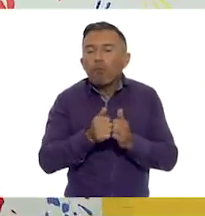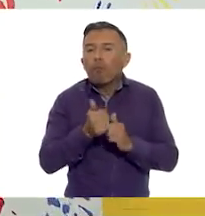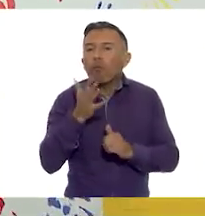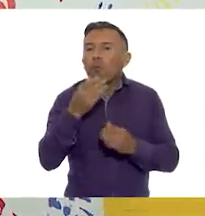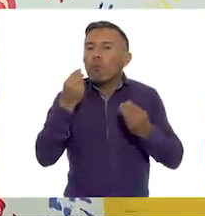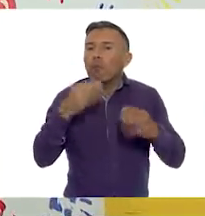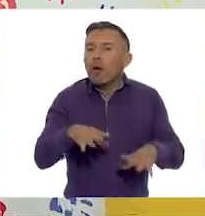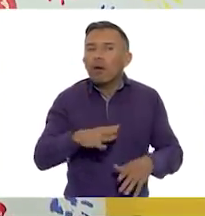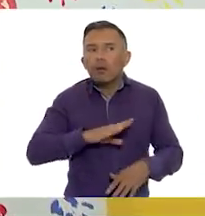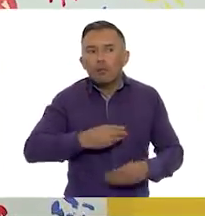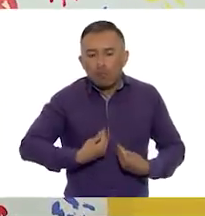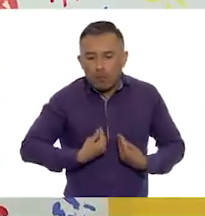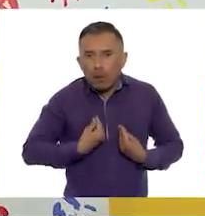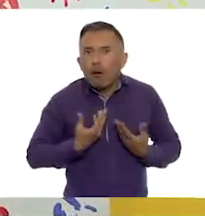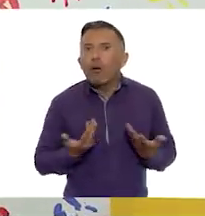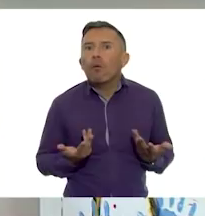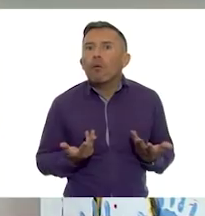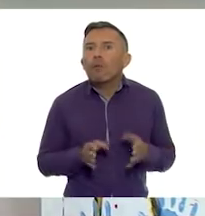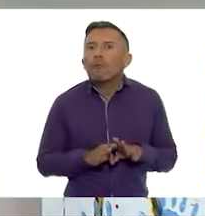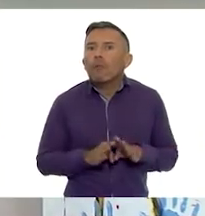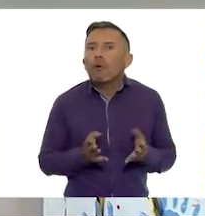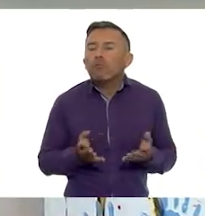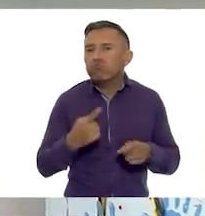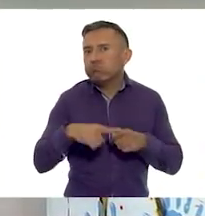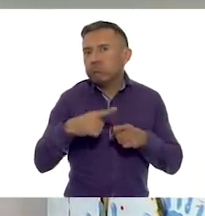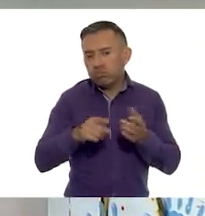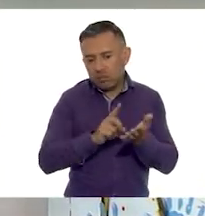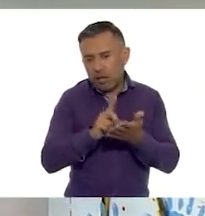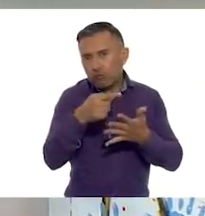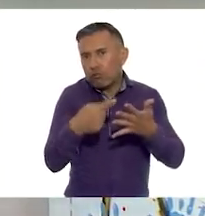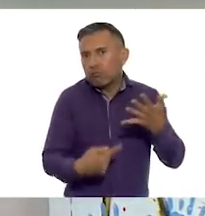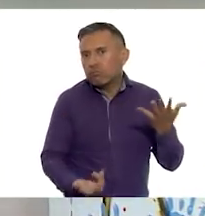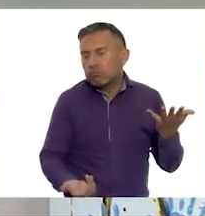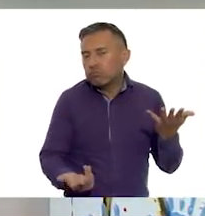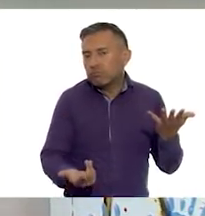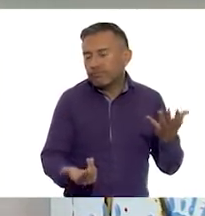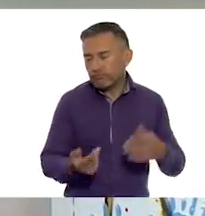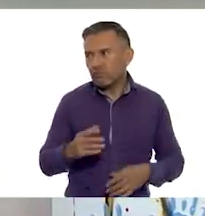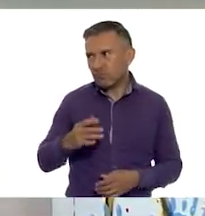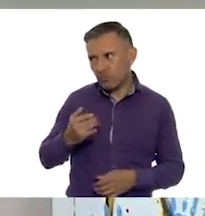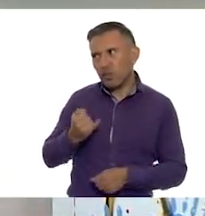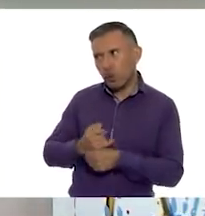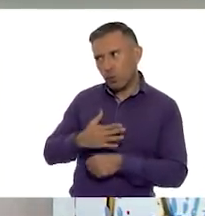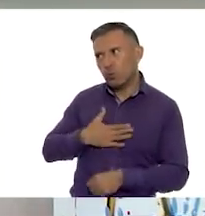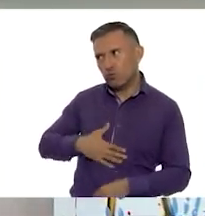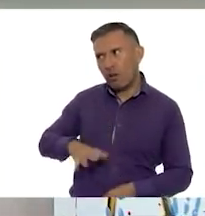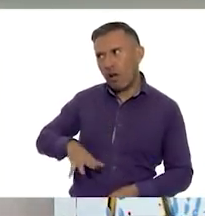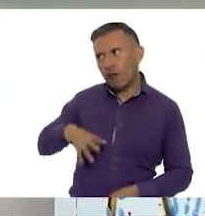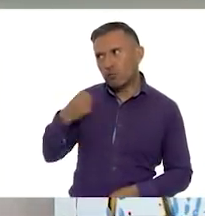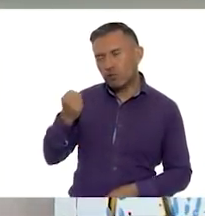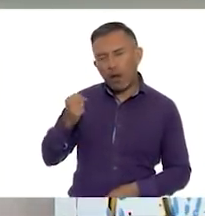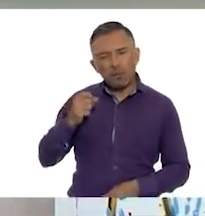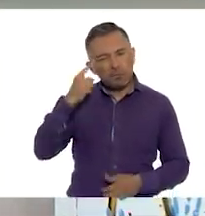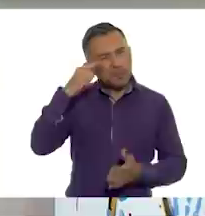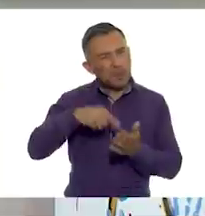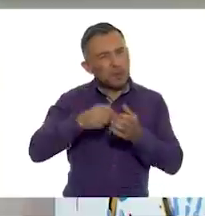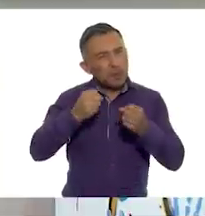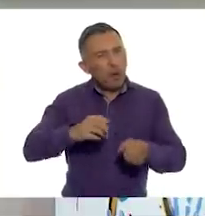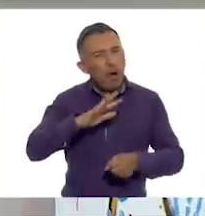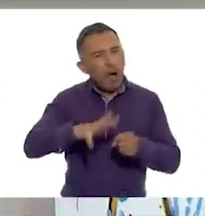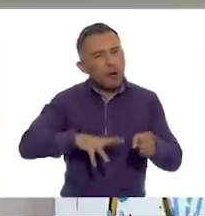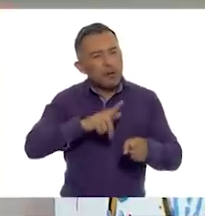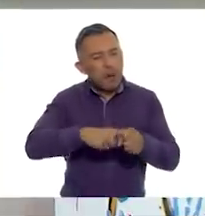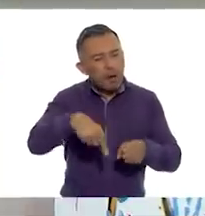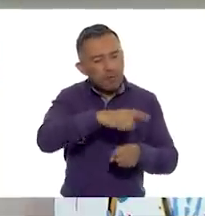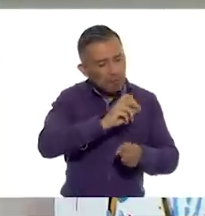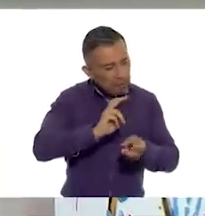¡Ay, sí! ¡Qué injusto! Pero seguro que los animales van a dialogar y se van a organizar para terminar con